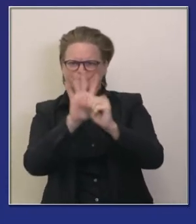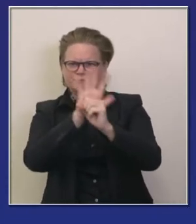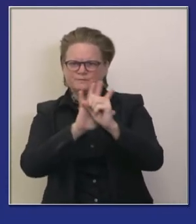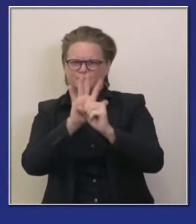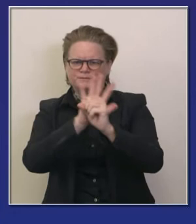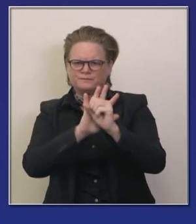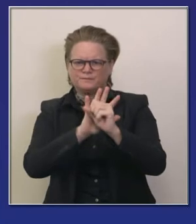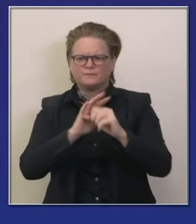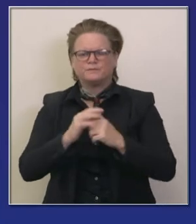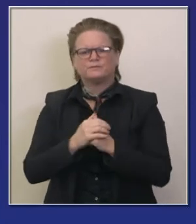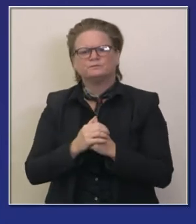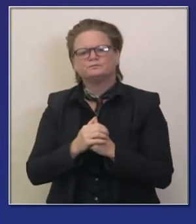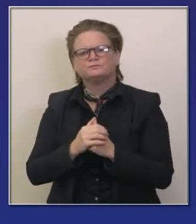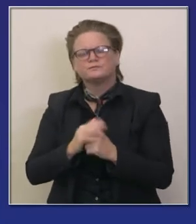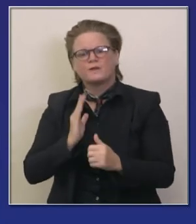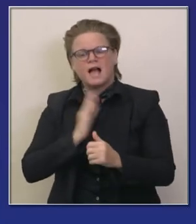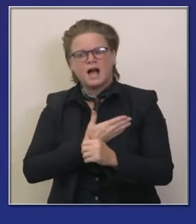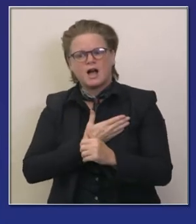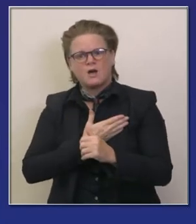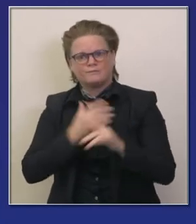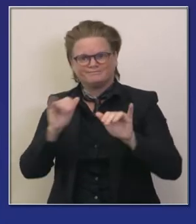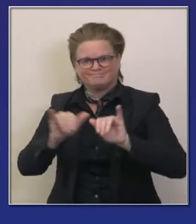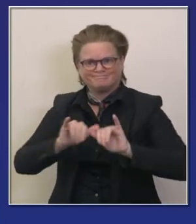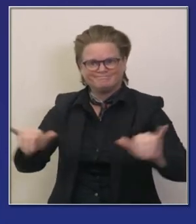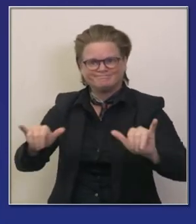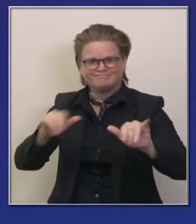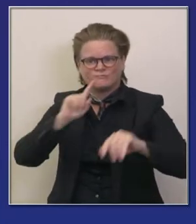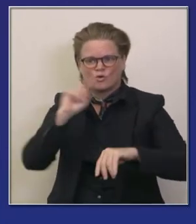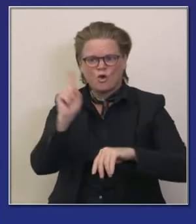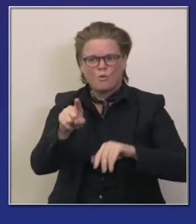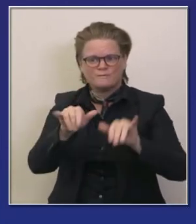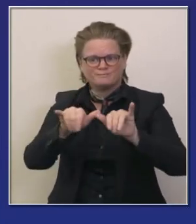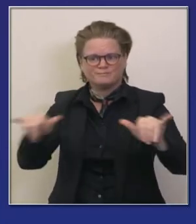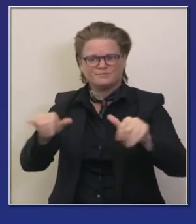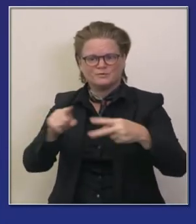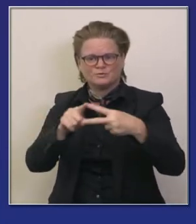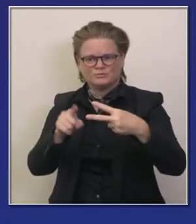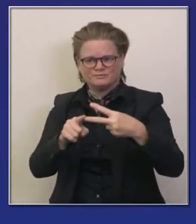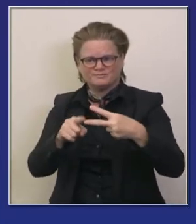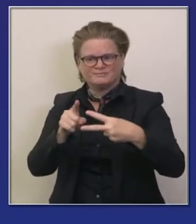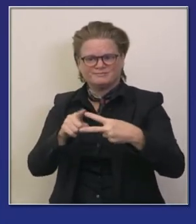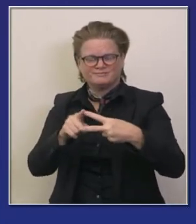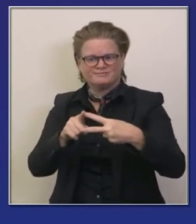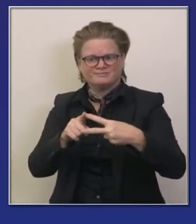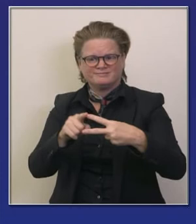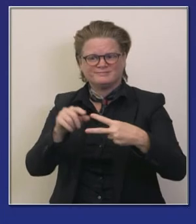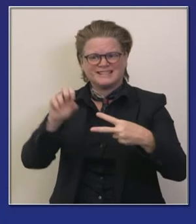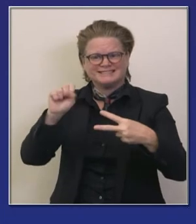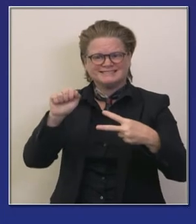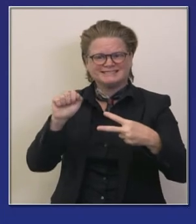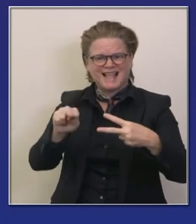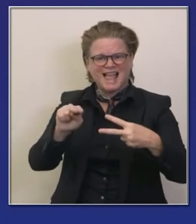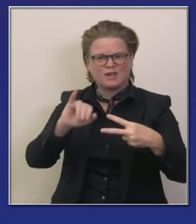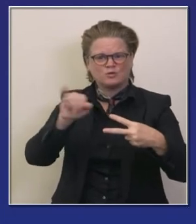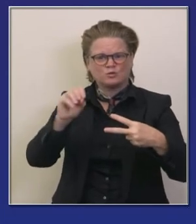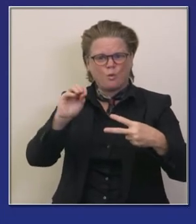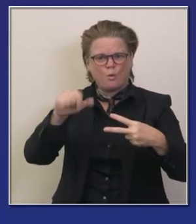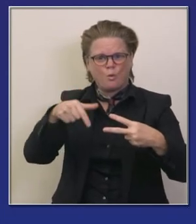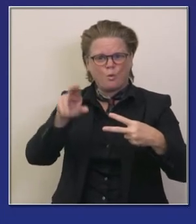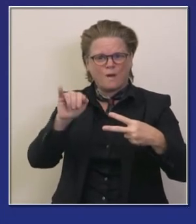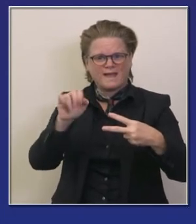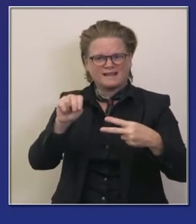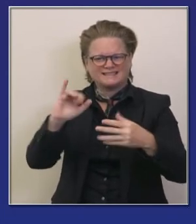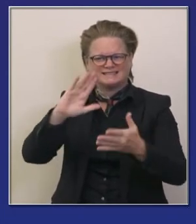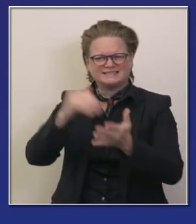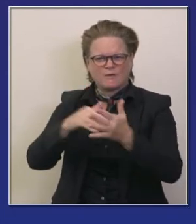atención médica esta orden de quedarse en casa regional en dos regiones san joaquín y el sur de california la región más